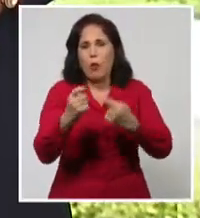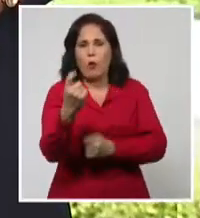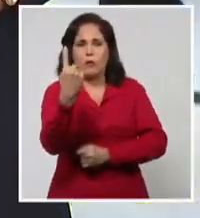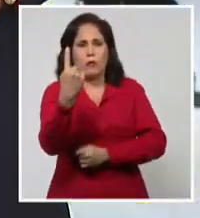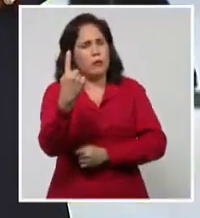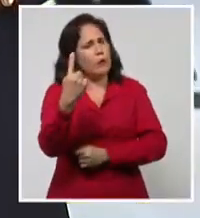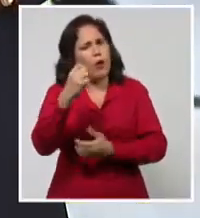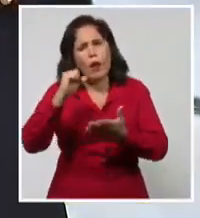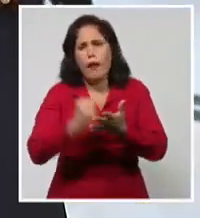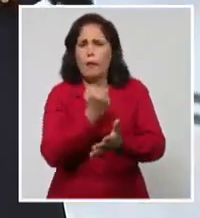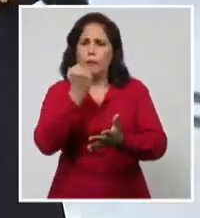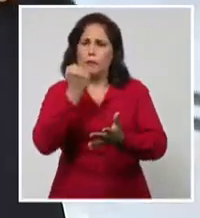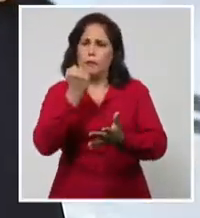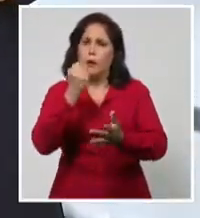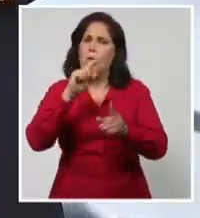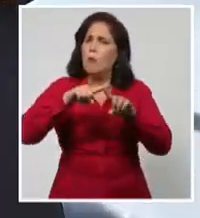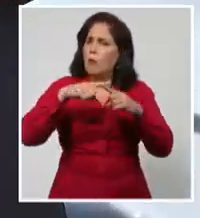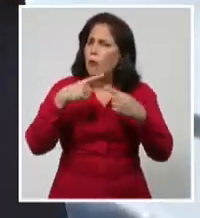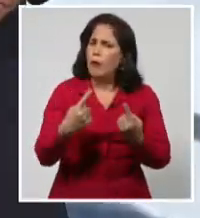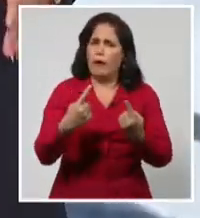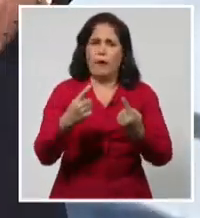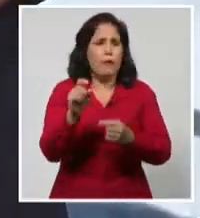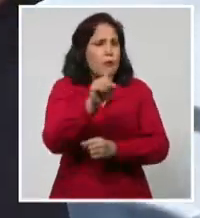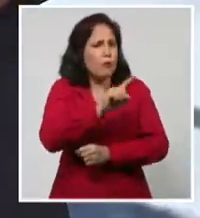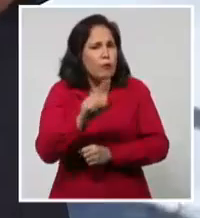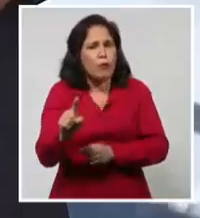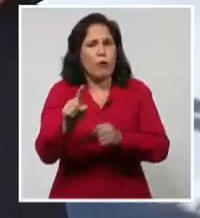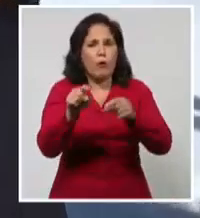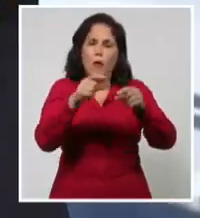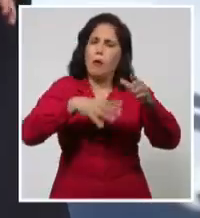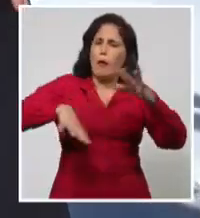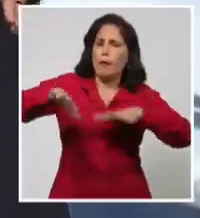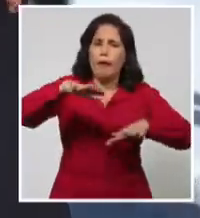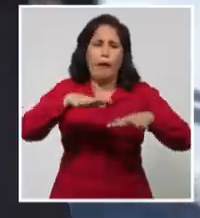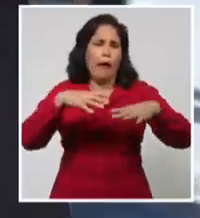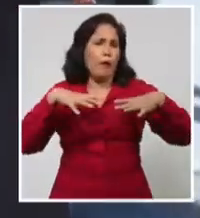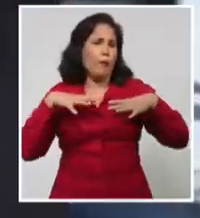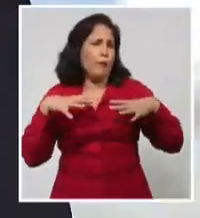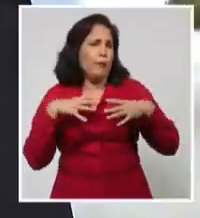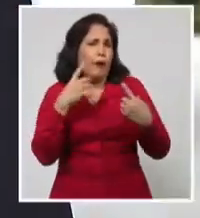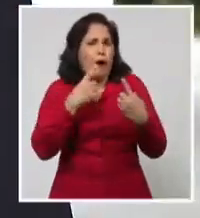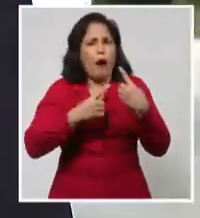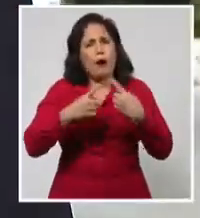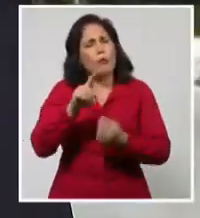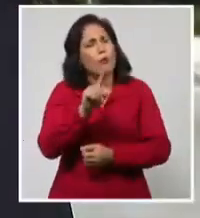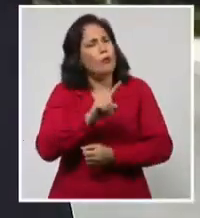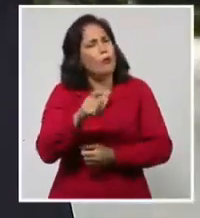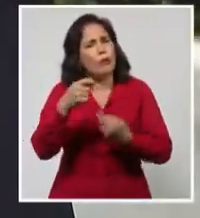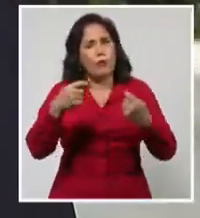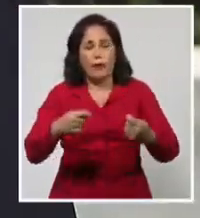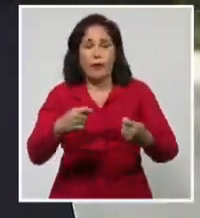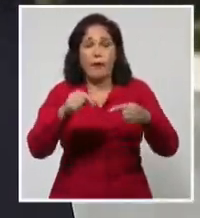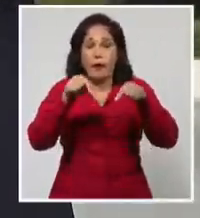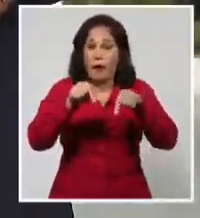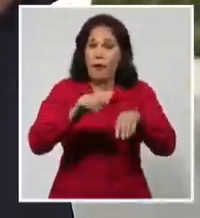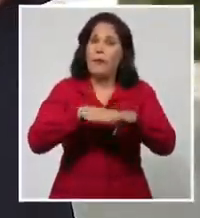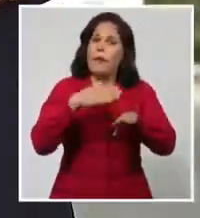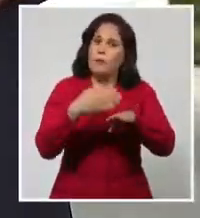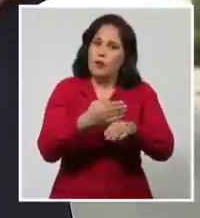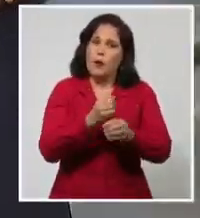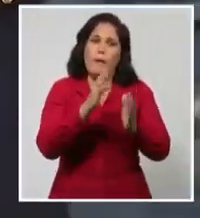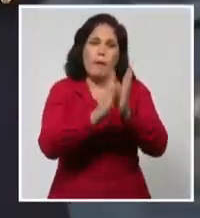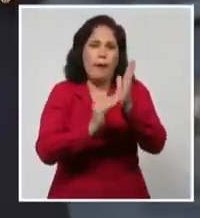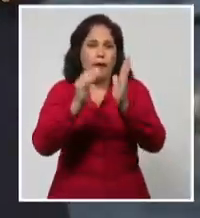Lamentable. Detrás del desatino por el esparcimiento, justificado por algunos quizás después de tantos